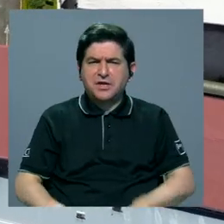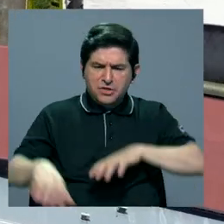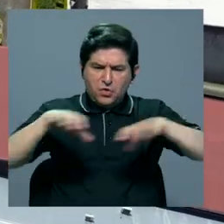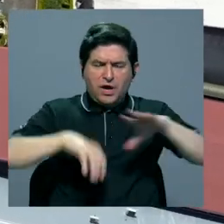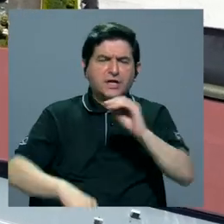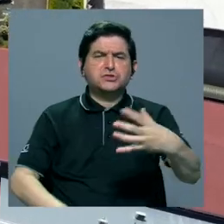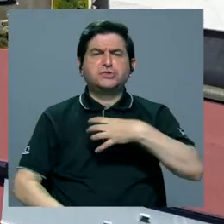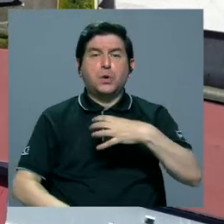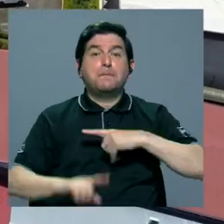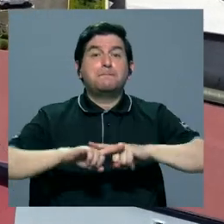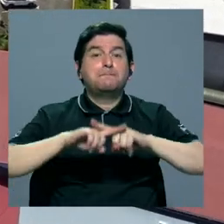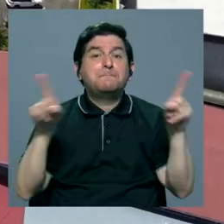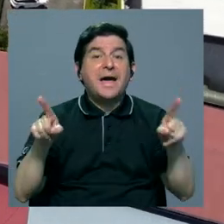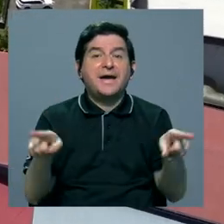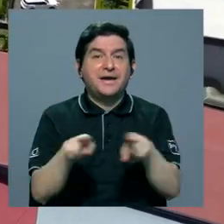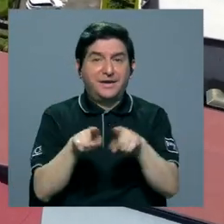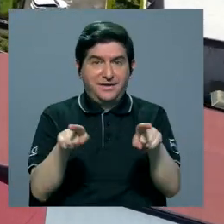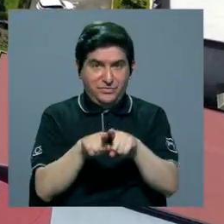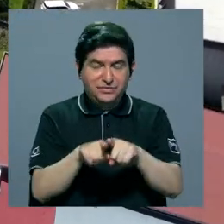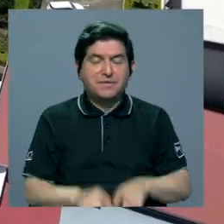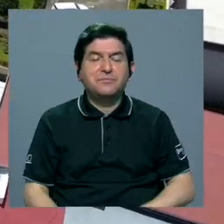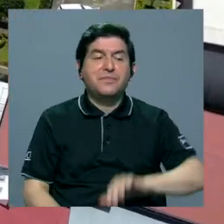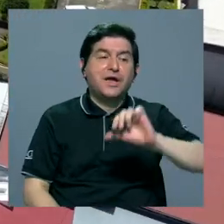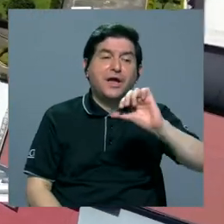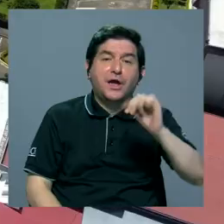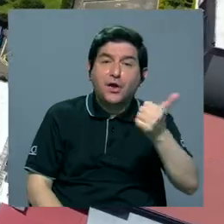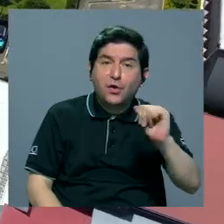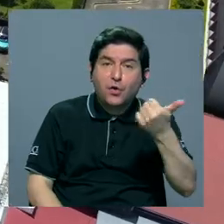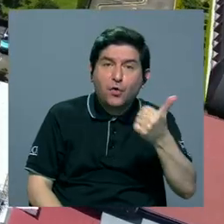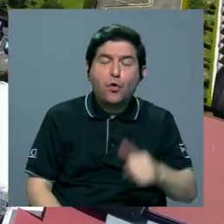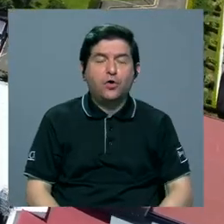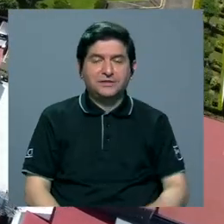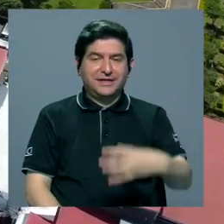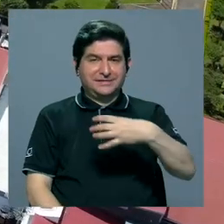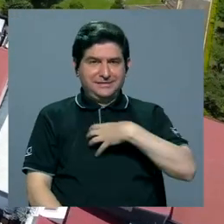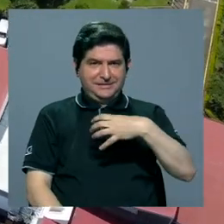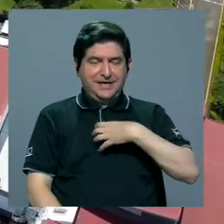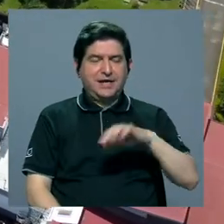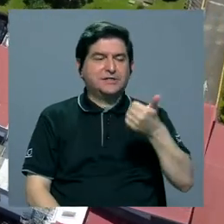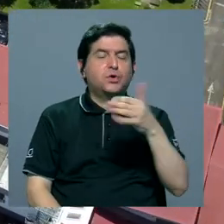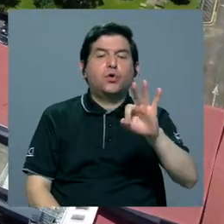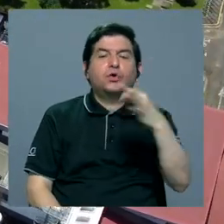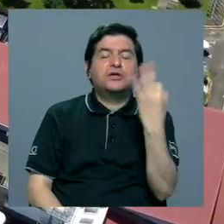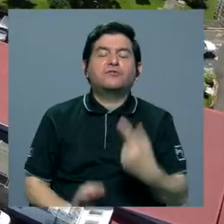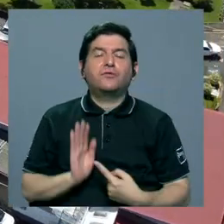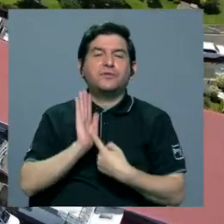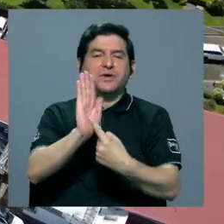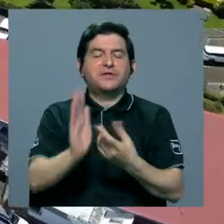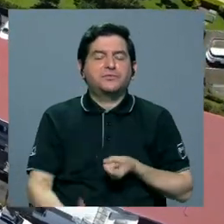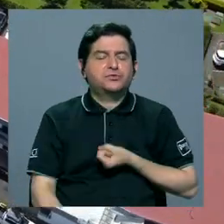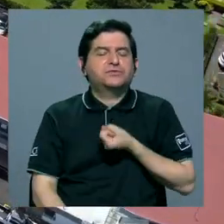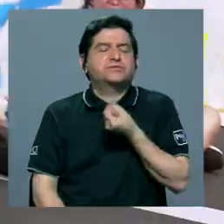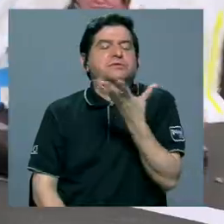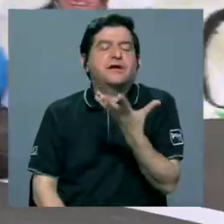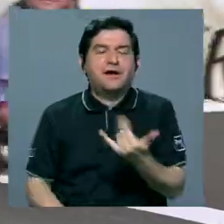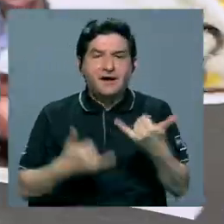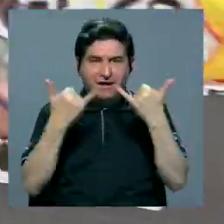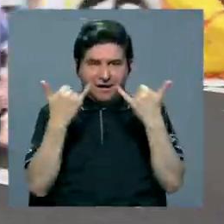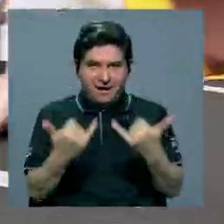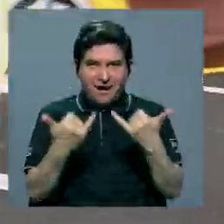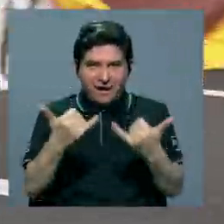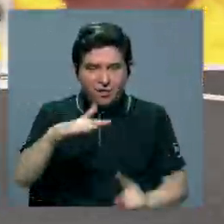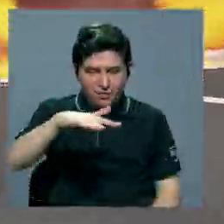Sin embargo también hay otras protestas Y otras formas de manifestación Que están